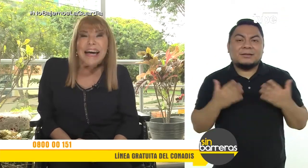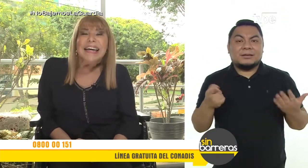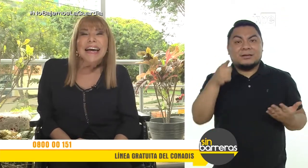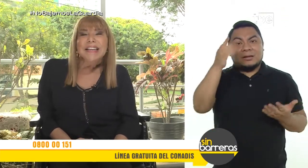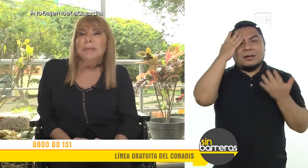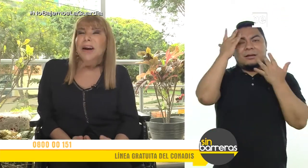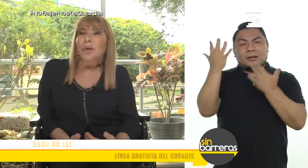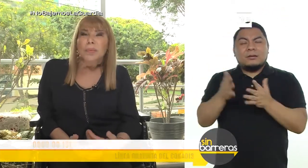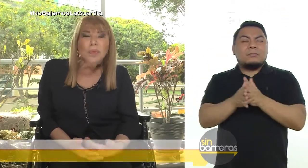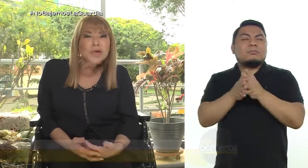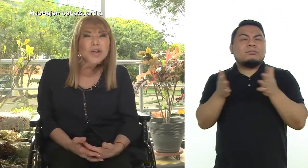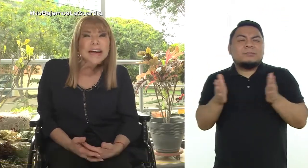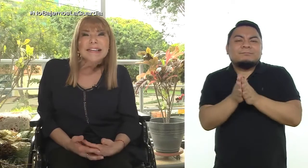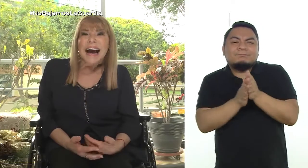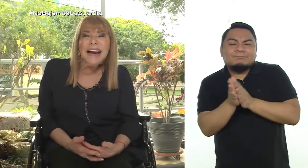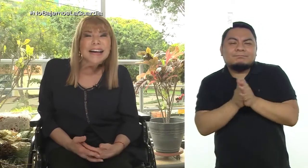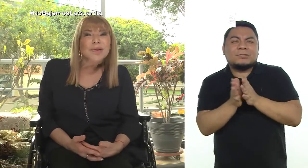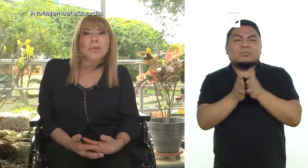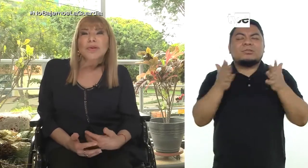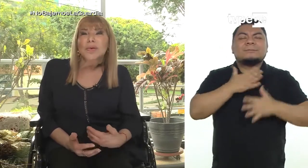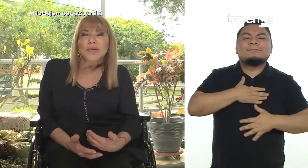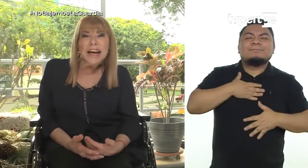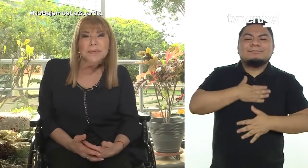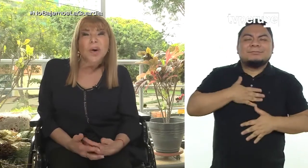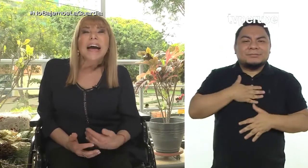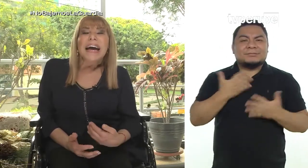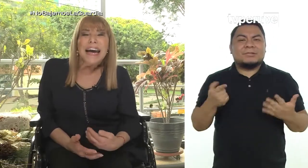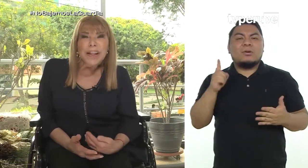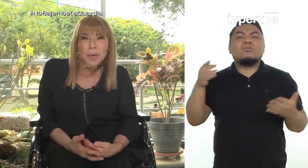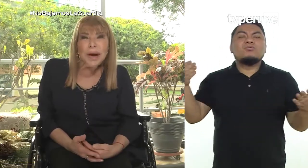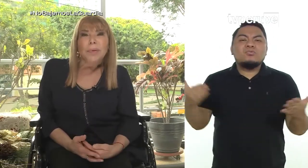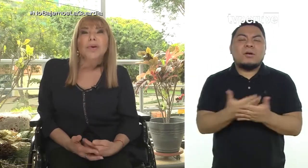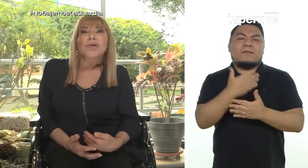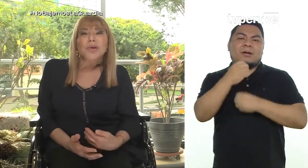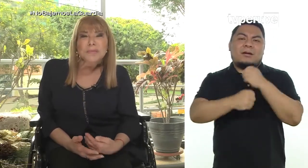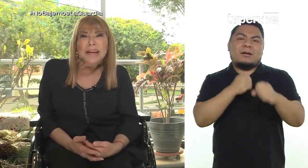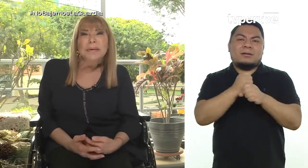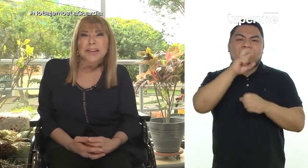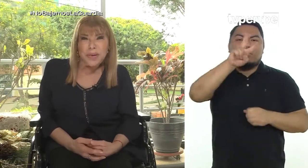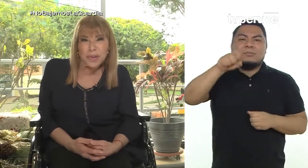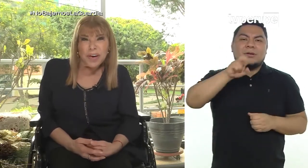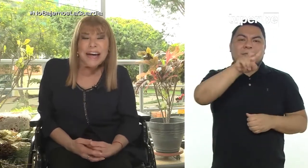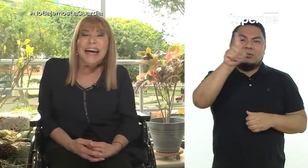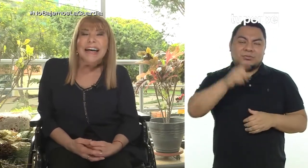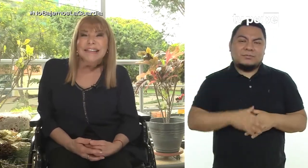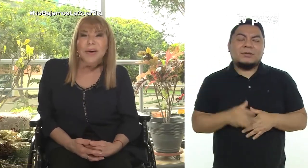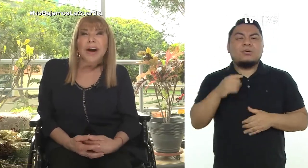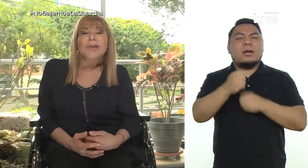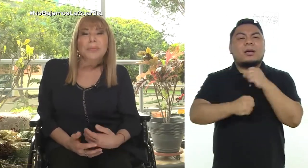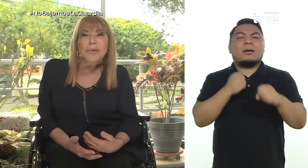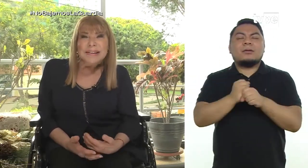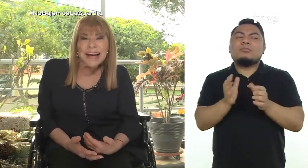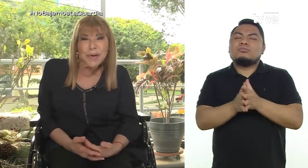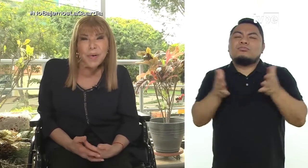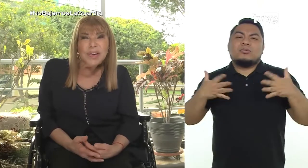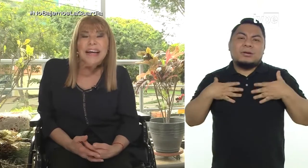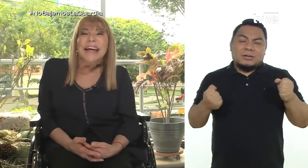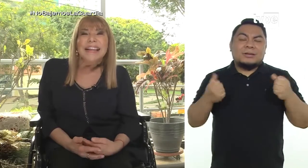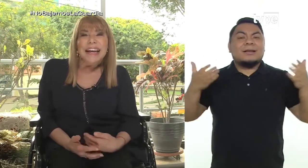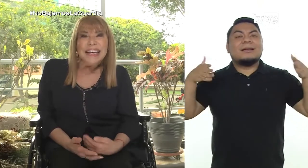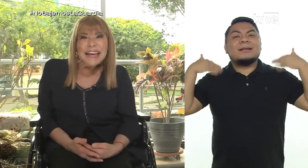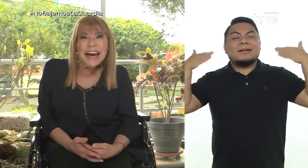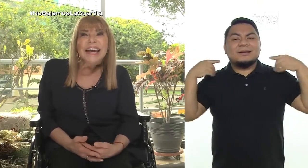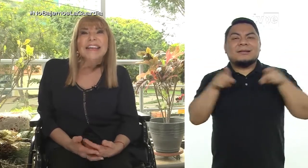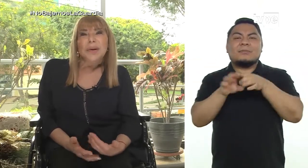y hay que esperar con muchas ganas, con mucho entusiasmo, el nuevo 2021. Que sea un año de mucha salud,